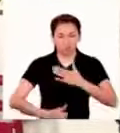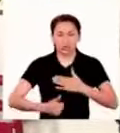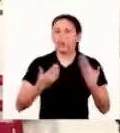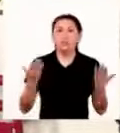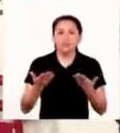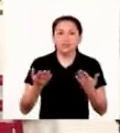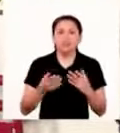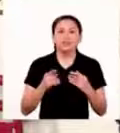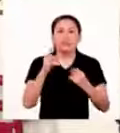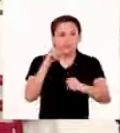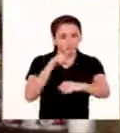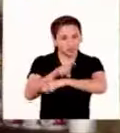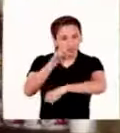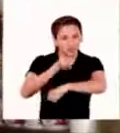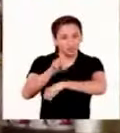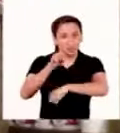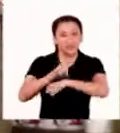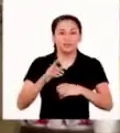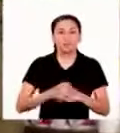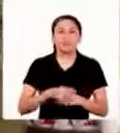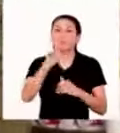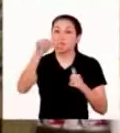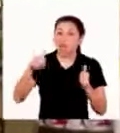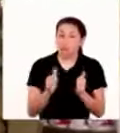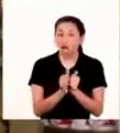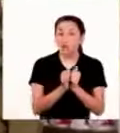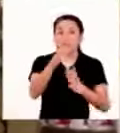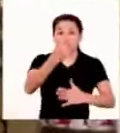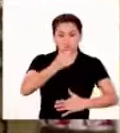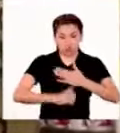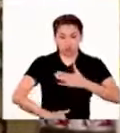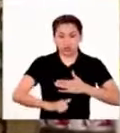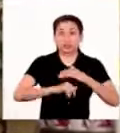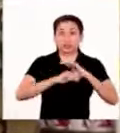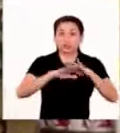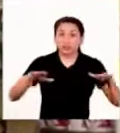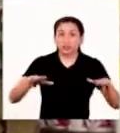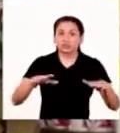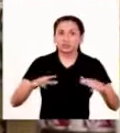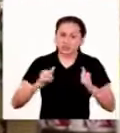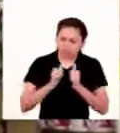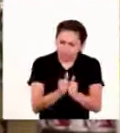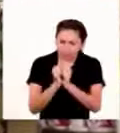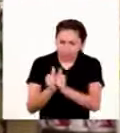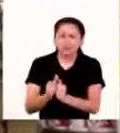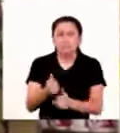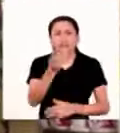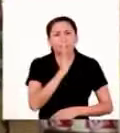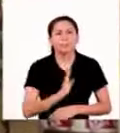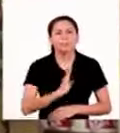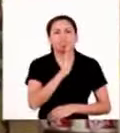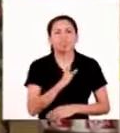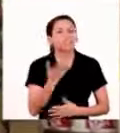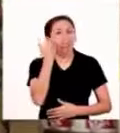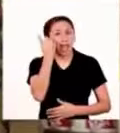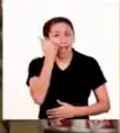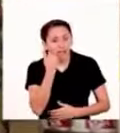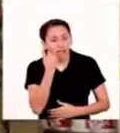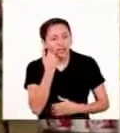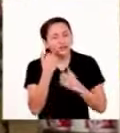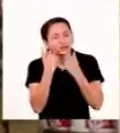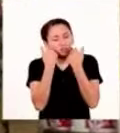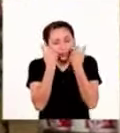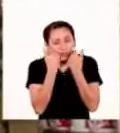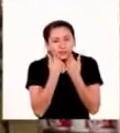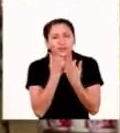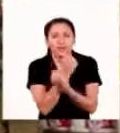hijos a través de la educación acompañemos a nuestras hijas e hijos con paciencia teniendo en cuenta que el cariño la